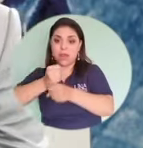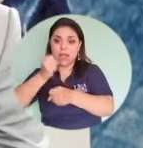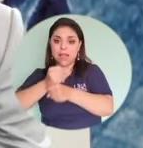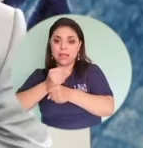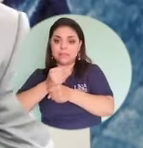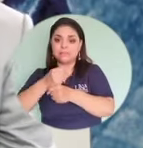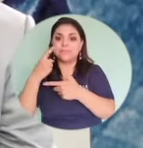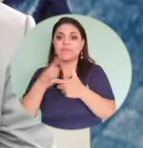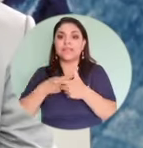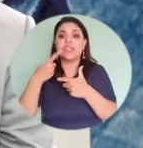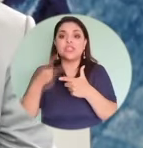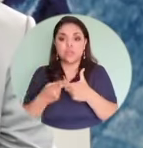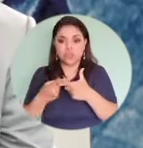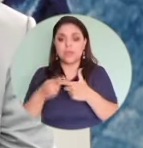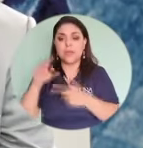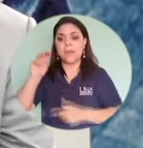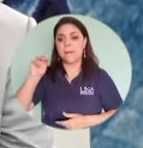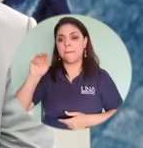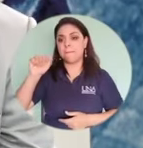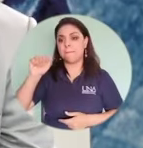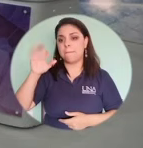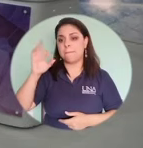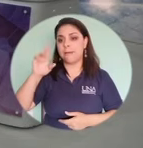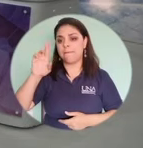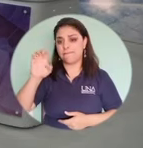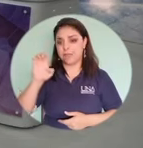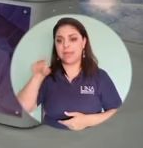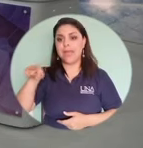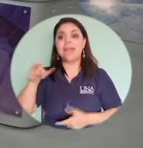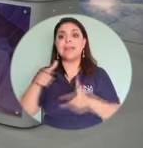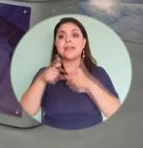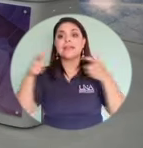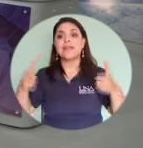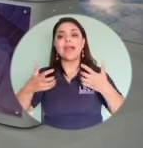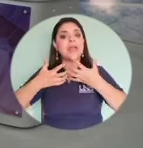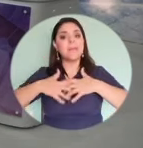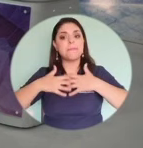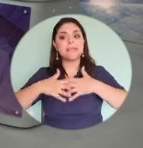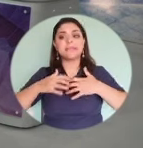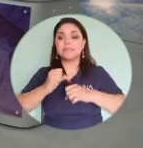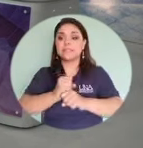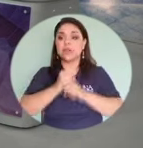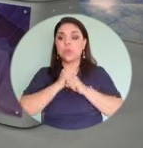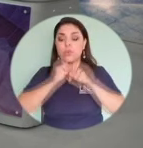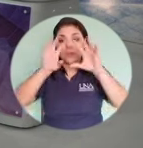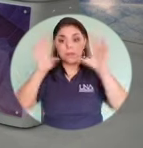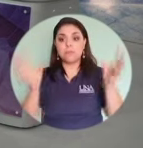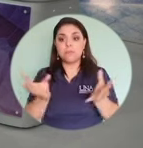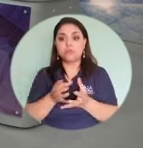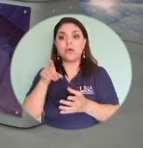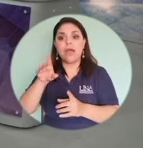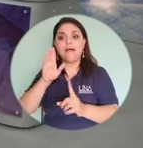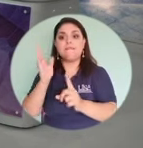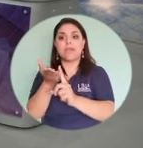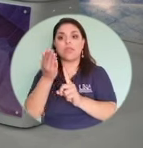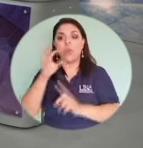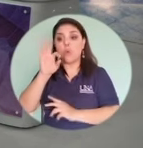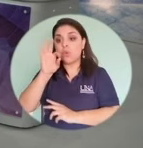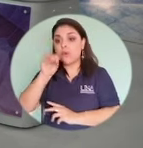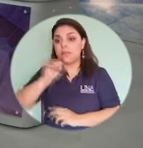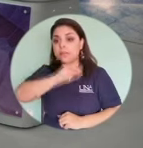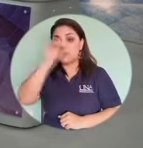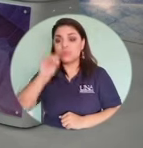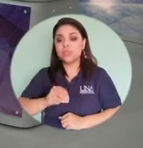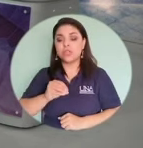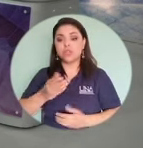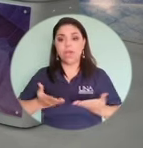en agosto, tuvo la gran empresa Mafre de seguros a nivel mundial, tuvo una afectación donde el 90% de sus empleados